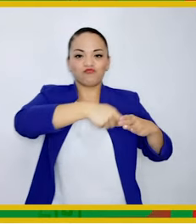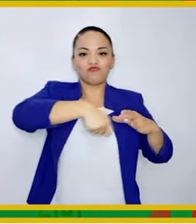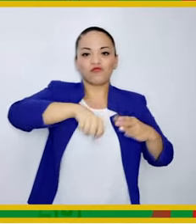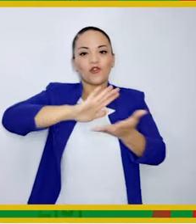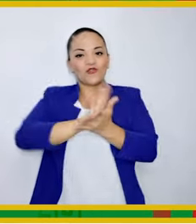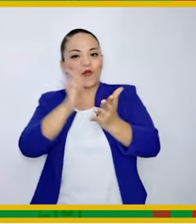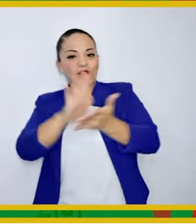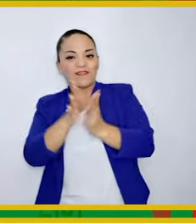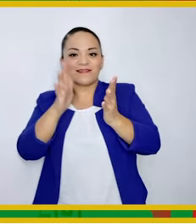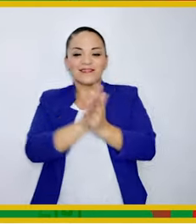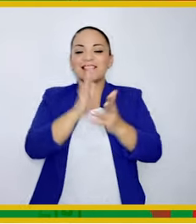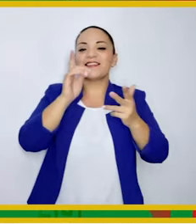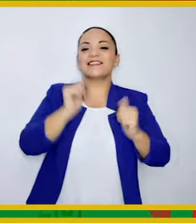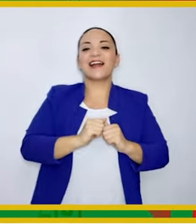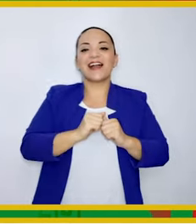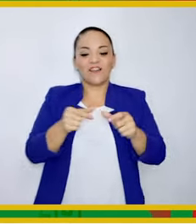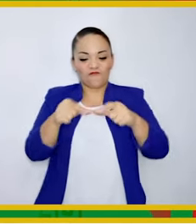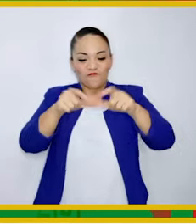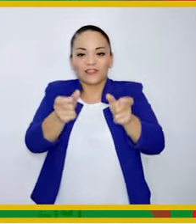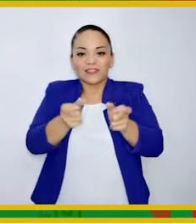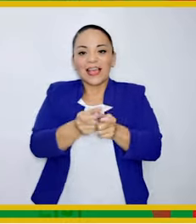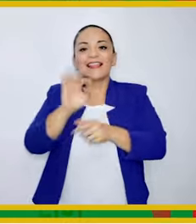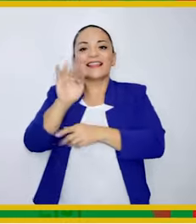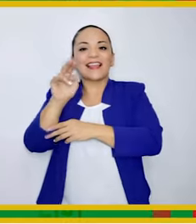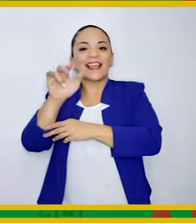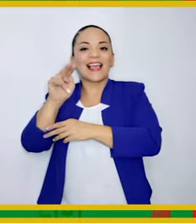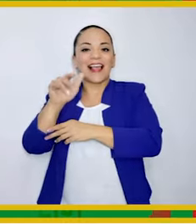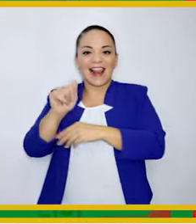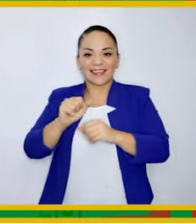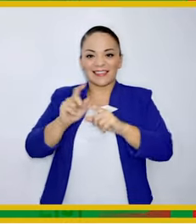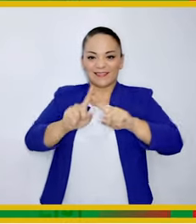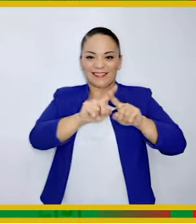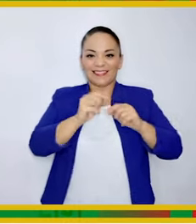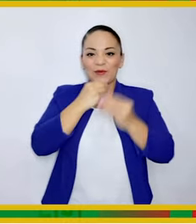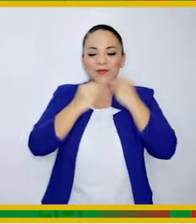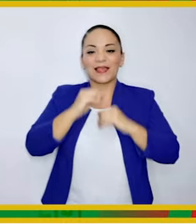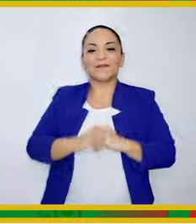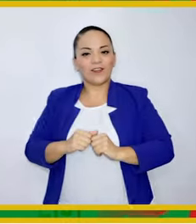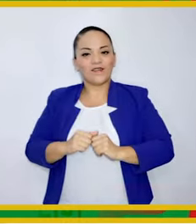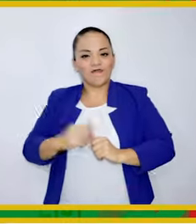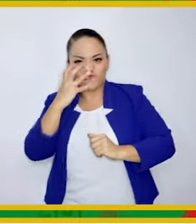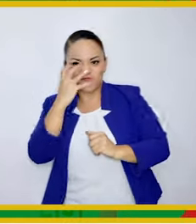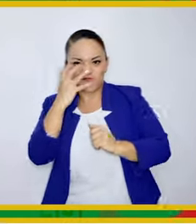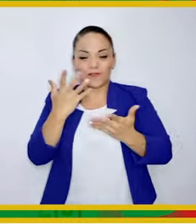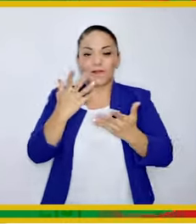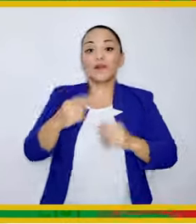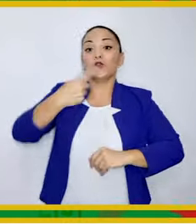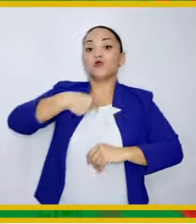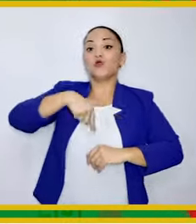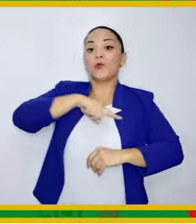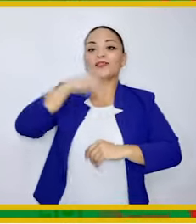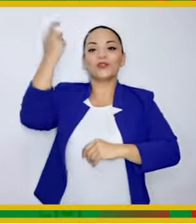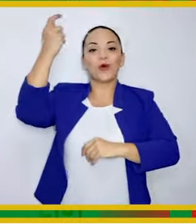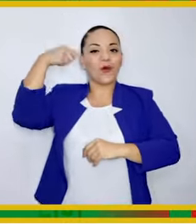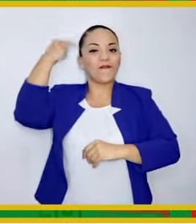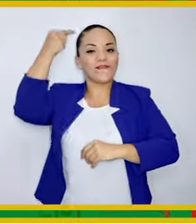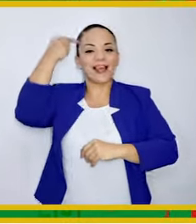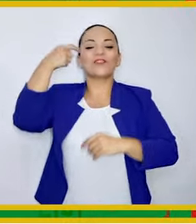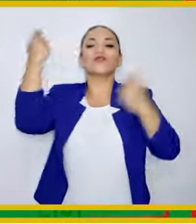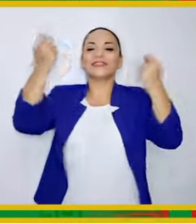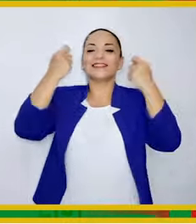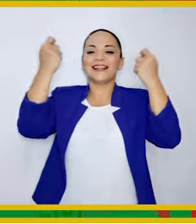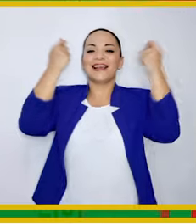arreglada Con tortilla palmiada al pomal Y rosquillas y tanela Nuestro gobierno celebra este